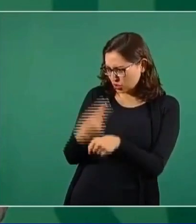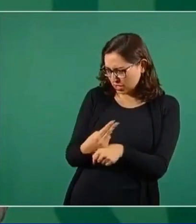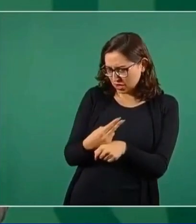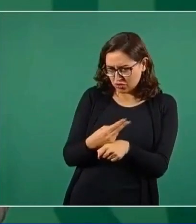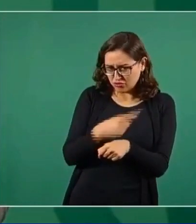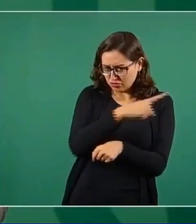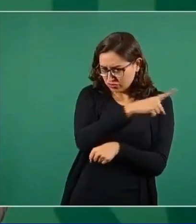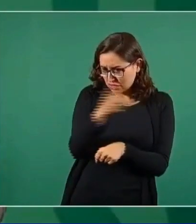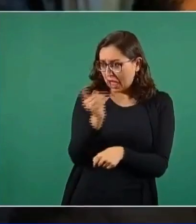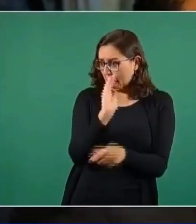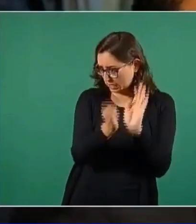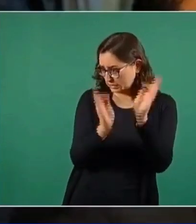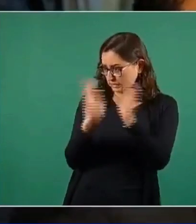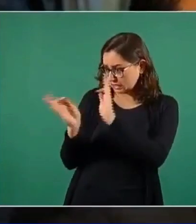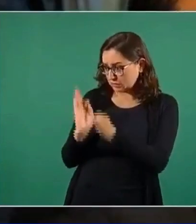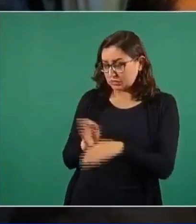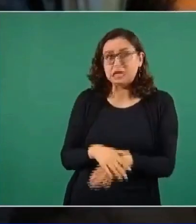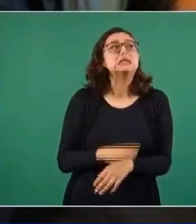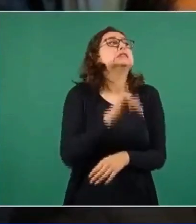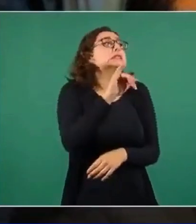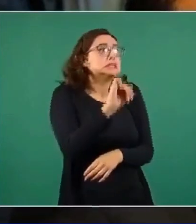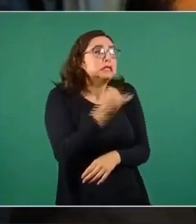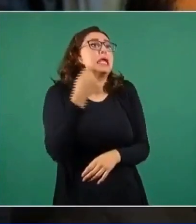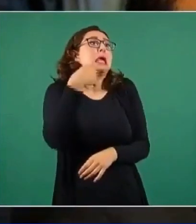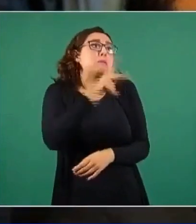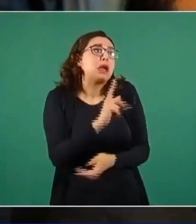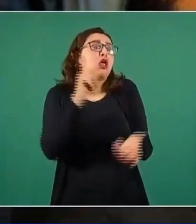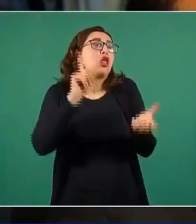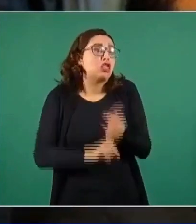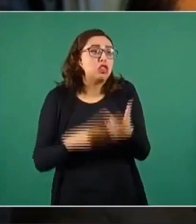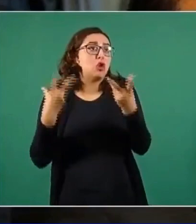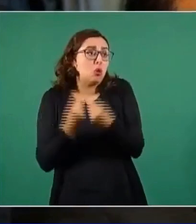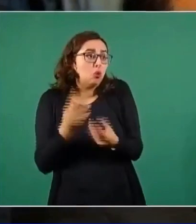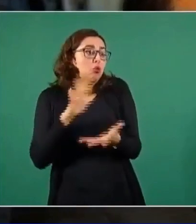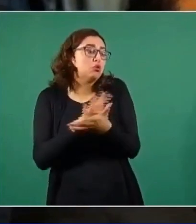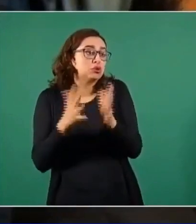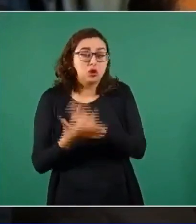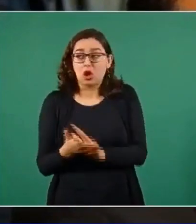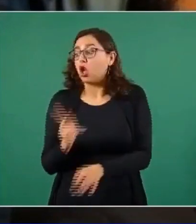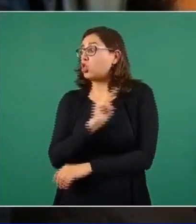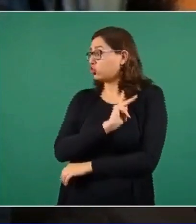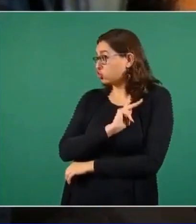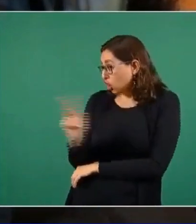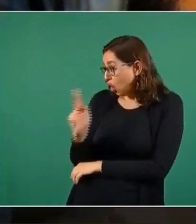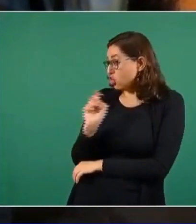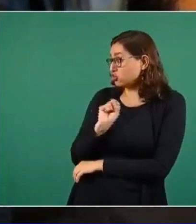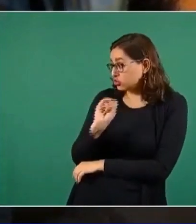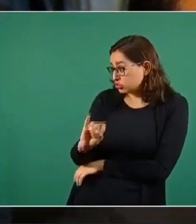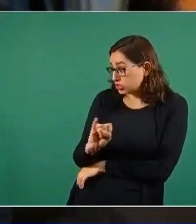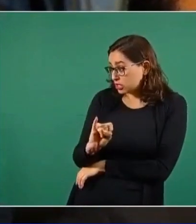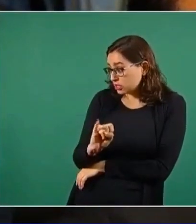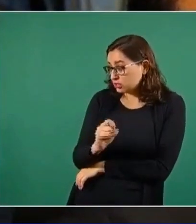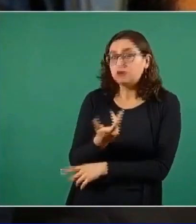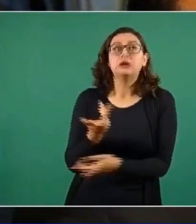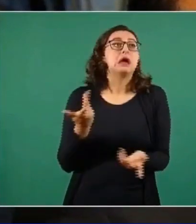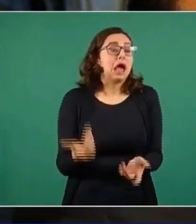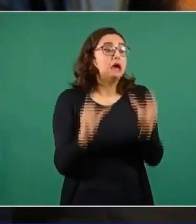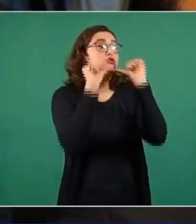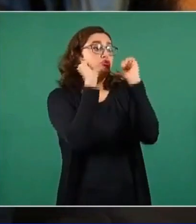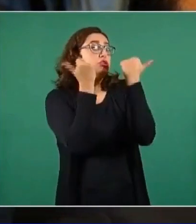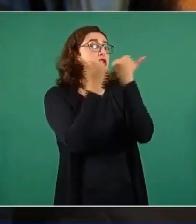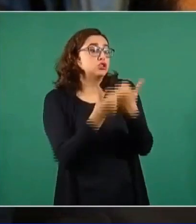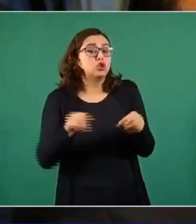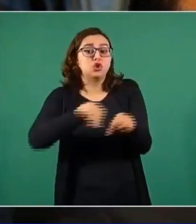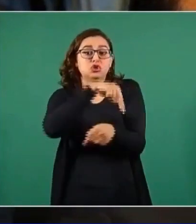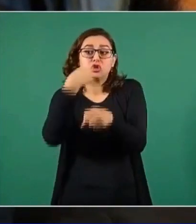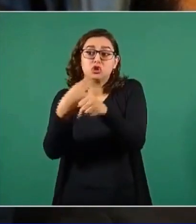aceptan? Sí, porque son parte de la hora... ¿Todos los notarios de Sonora? Hay un colegio de notarios, presidente, que la mayoría